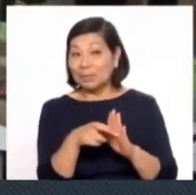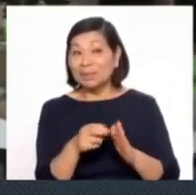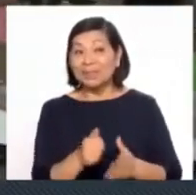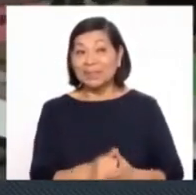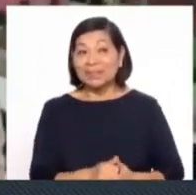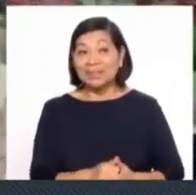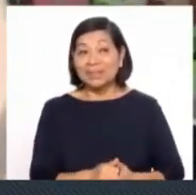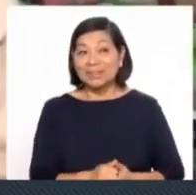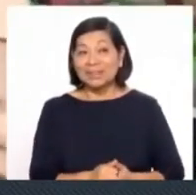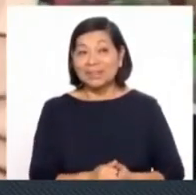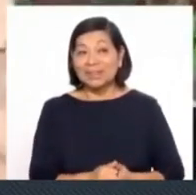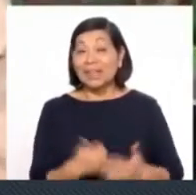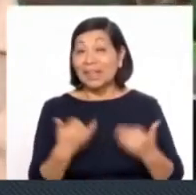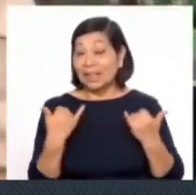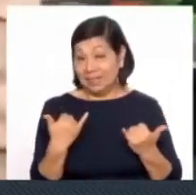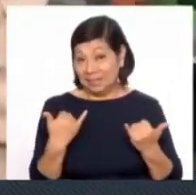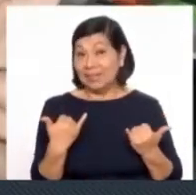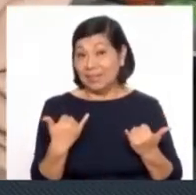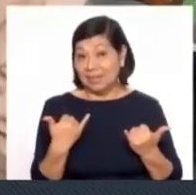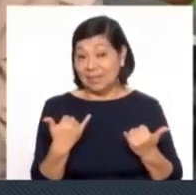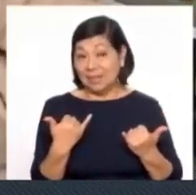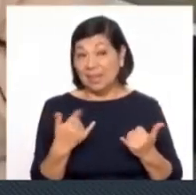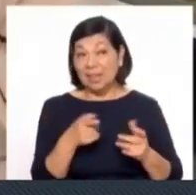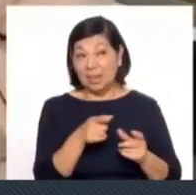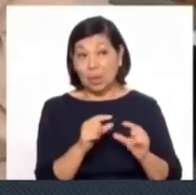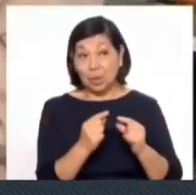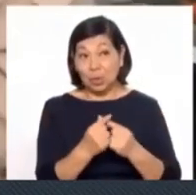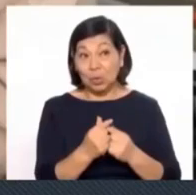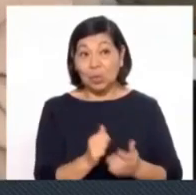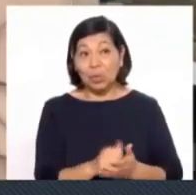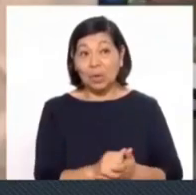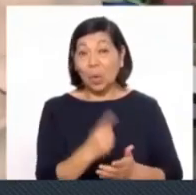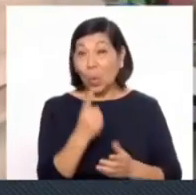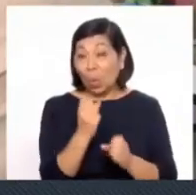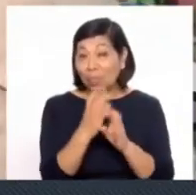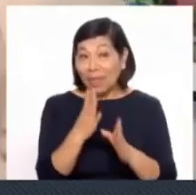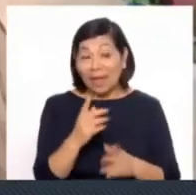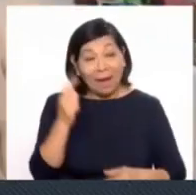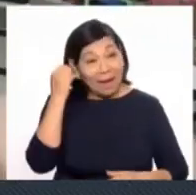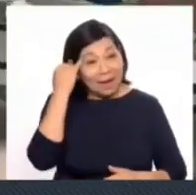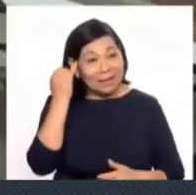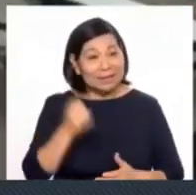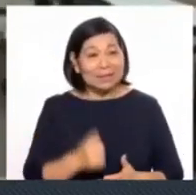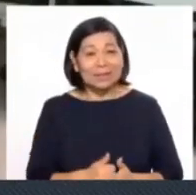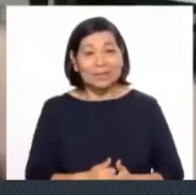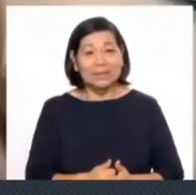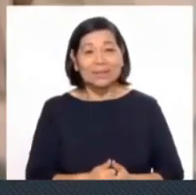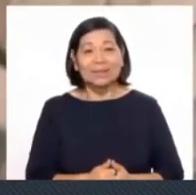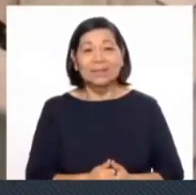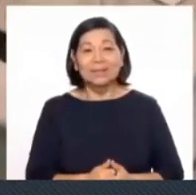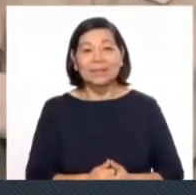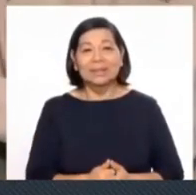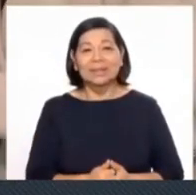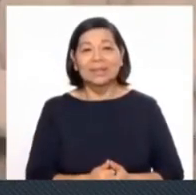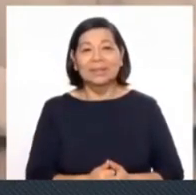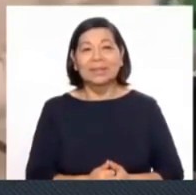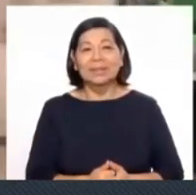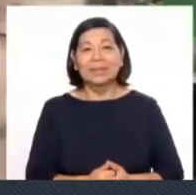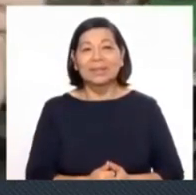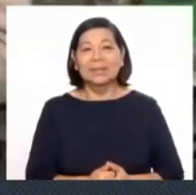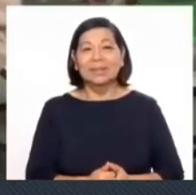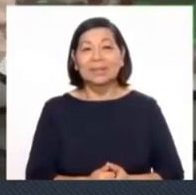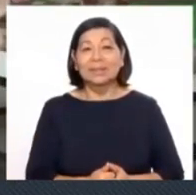gracias. Cabe recalcar que este proyecto lo realizaste en tan solo un día, ¿verdad? Sí. Ahí está. Listo.